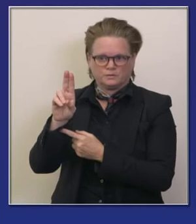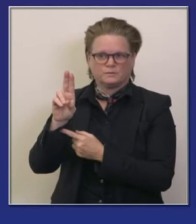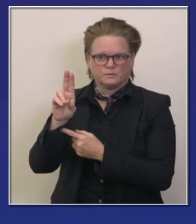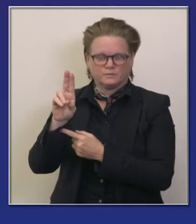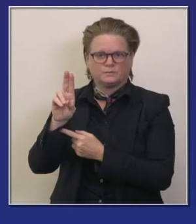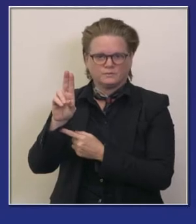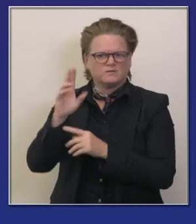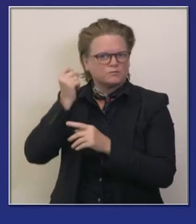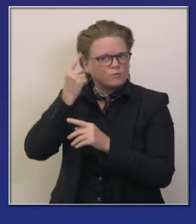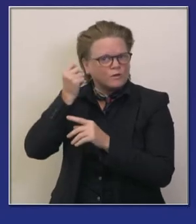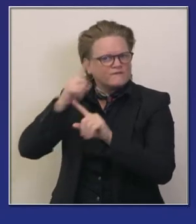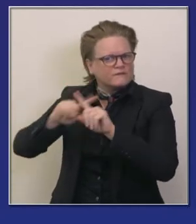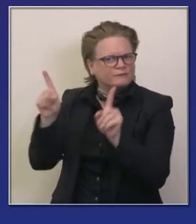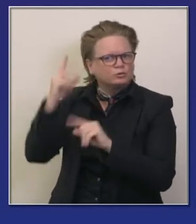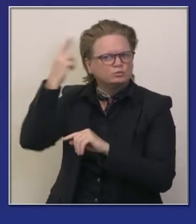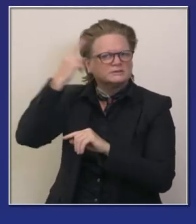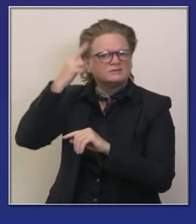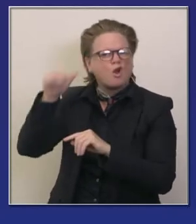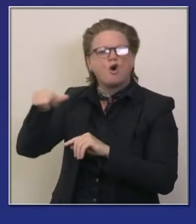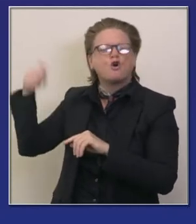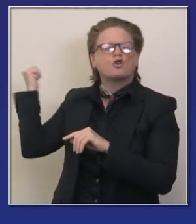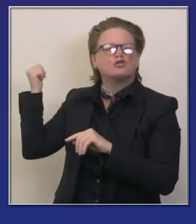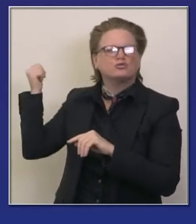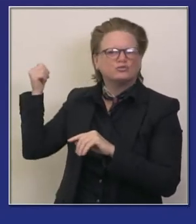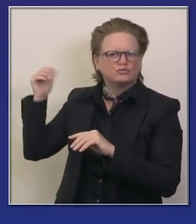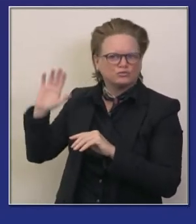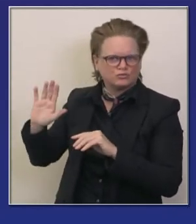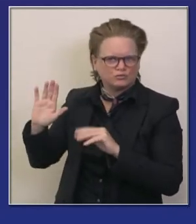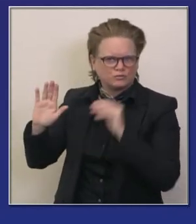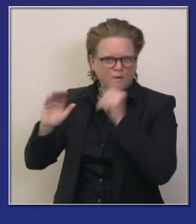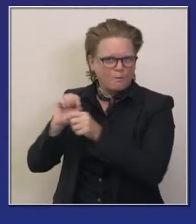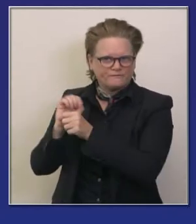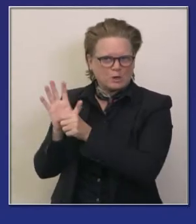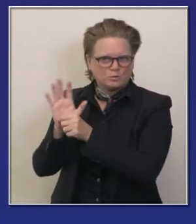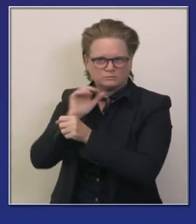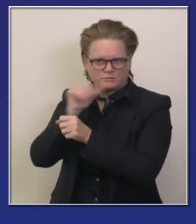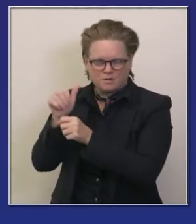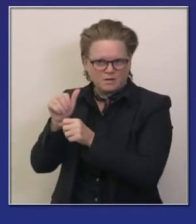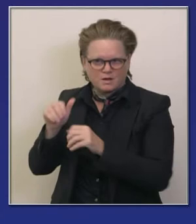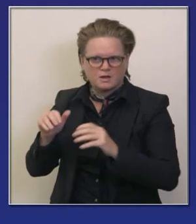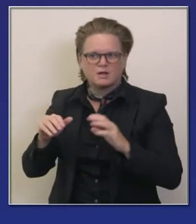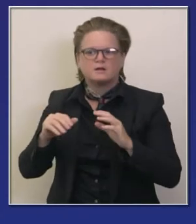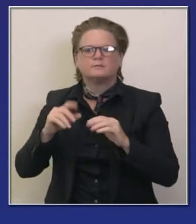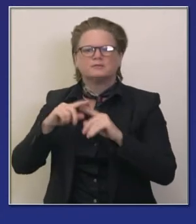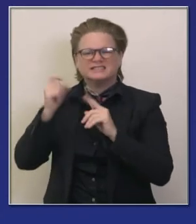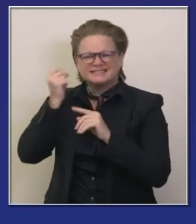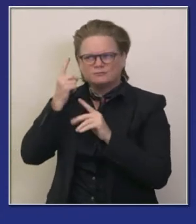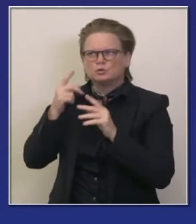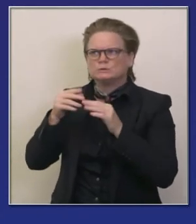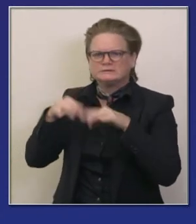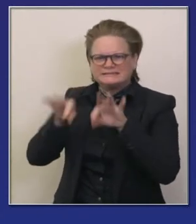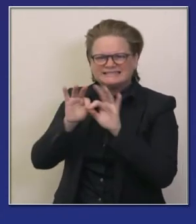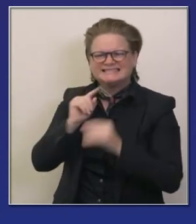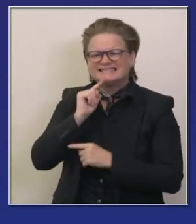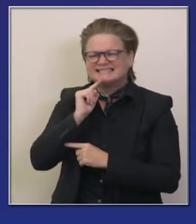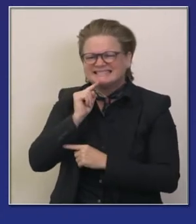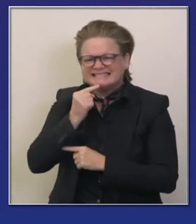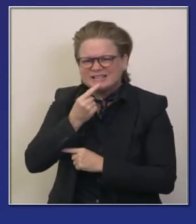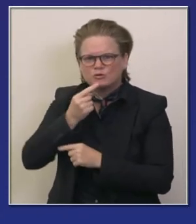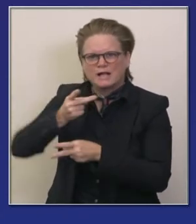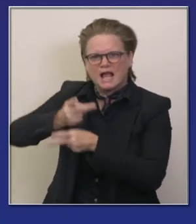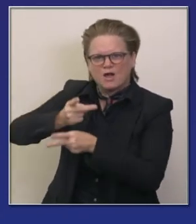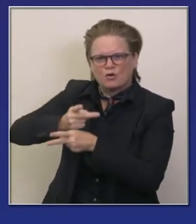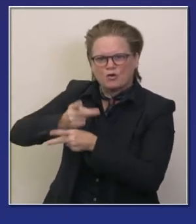unidades de cuidados intensivos este es en la el círculo es la capacidad total y pueden ver que ahora como